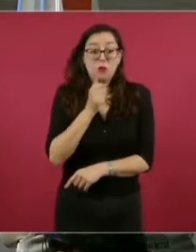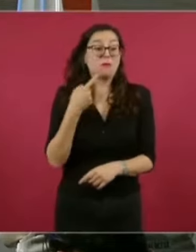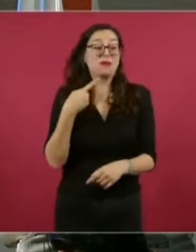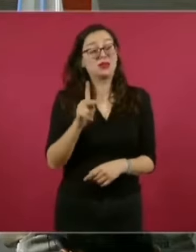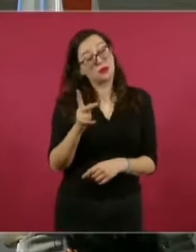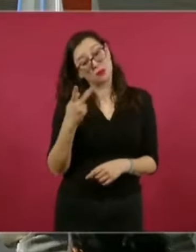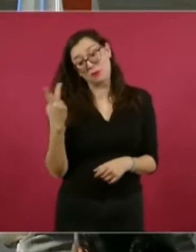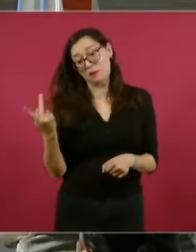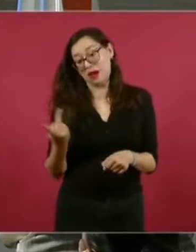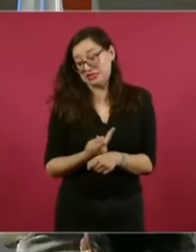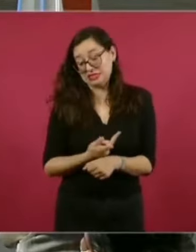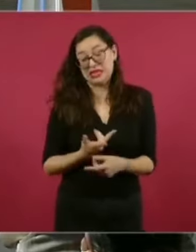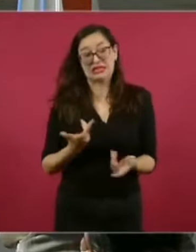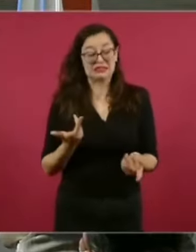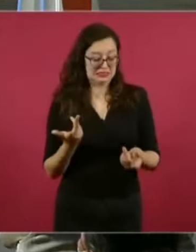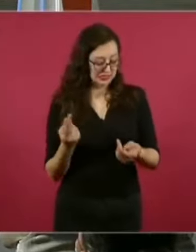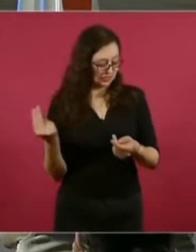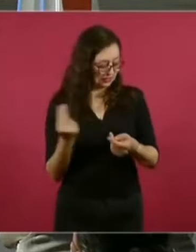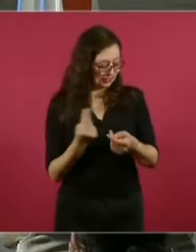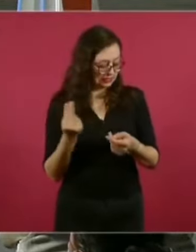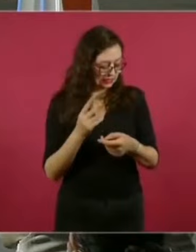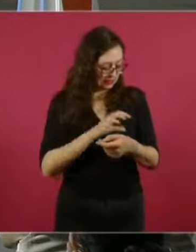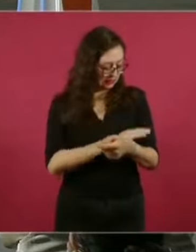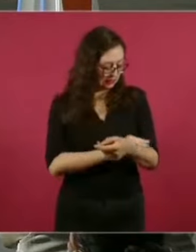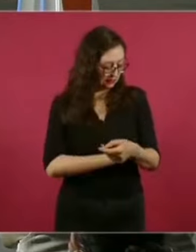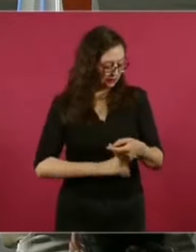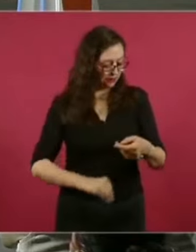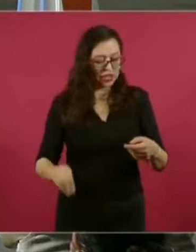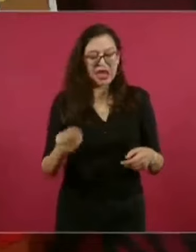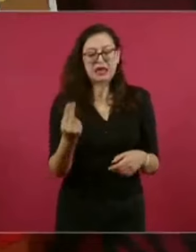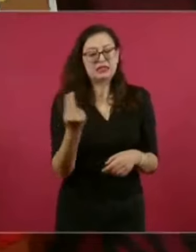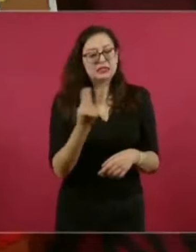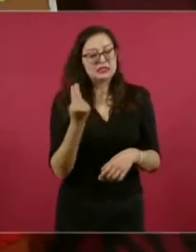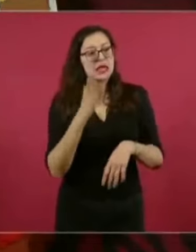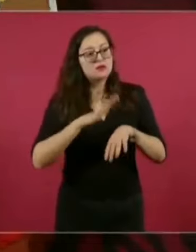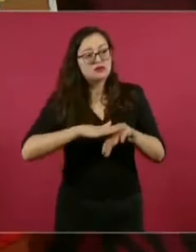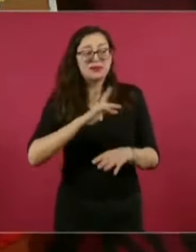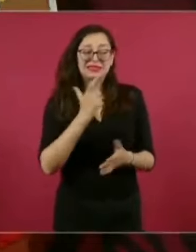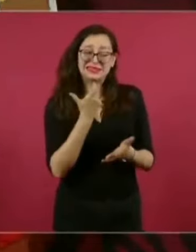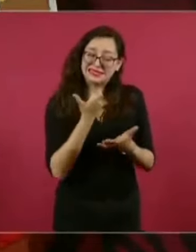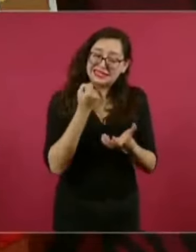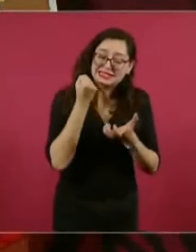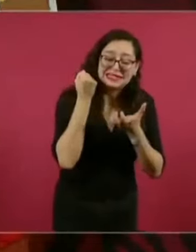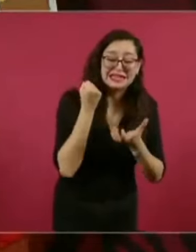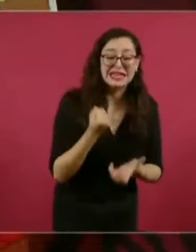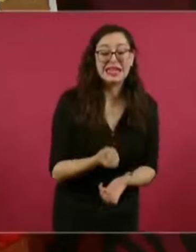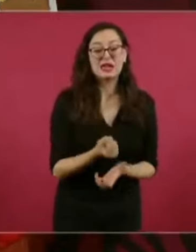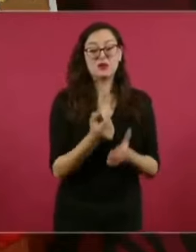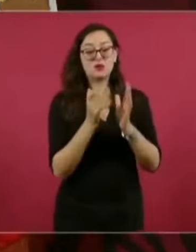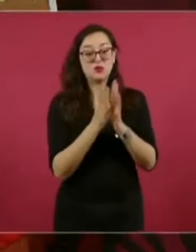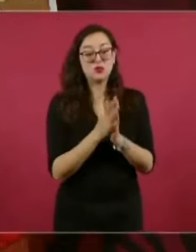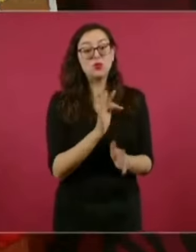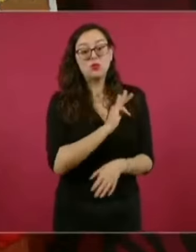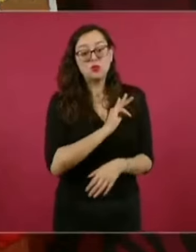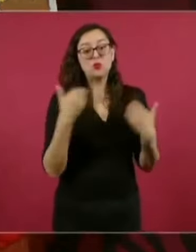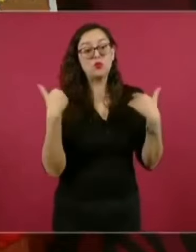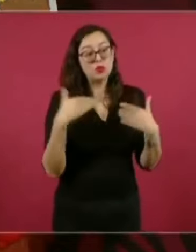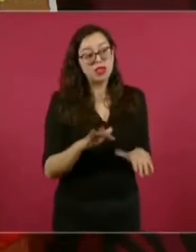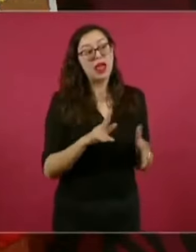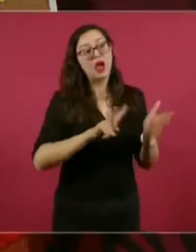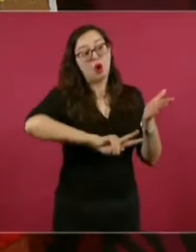Si pudieras anticiparnos el saldo de la investigación será